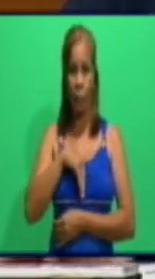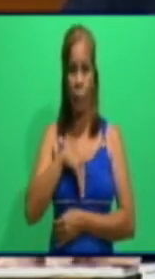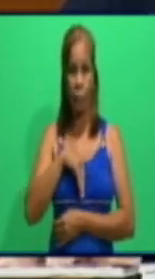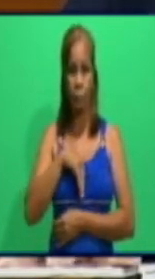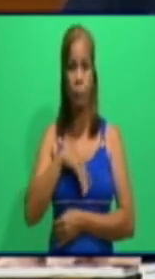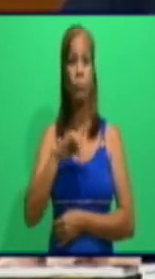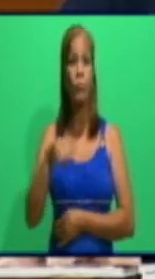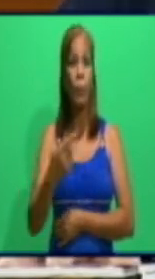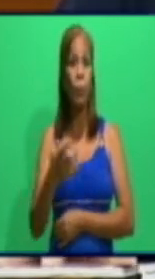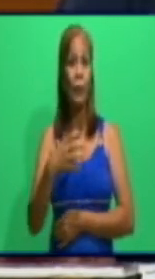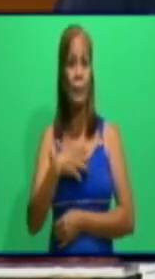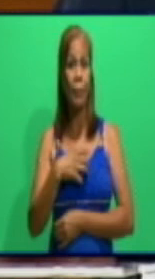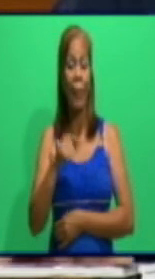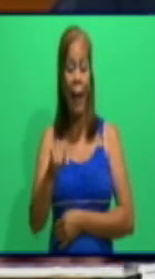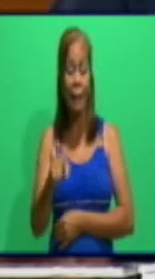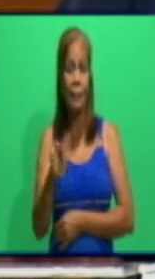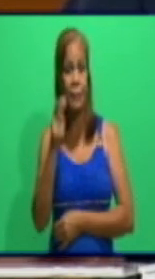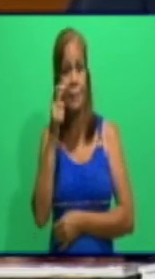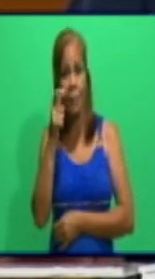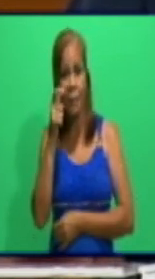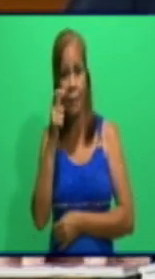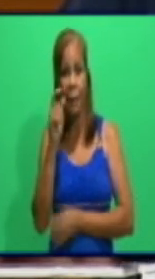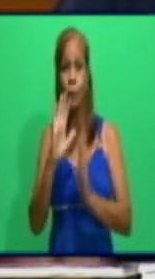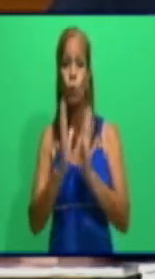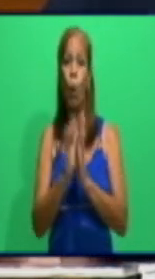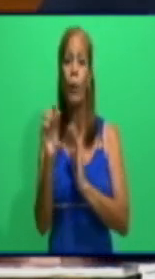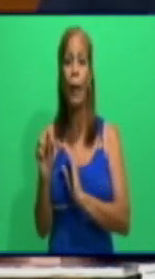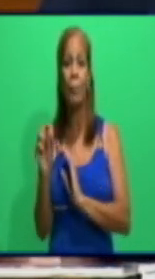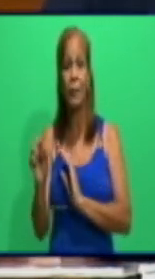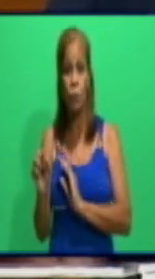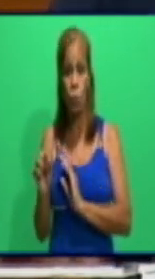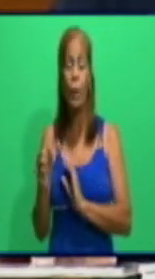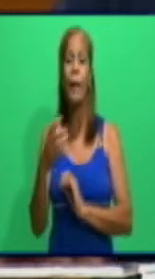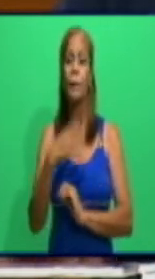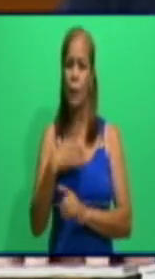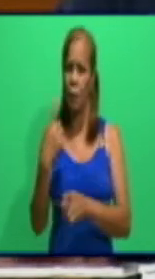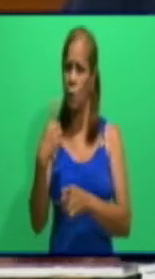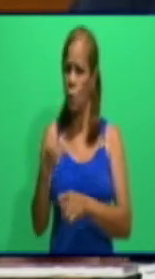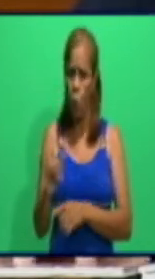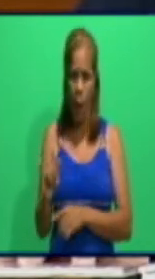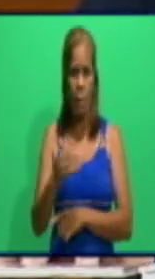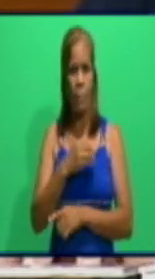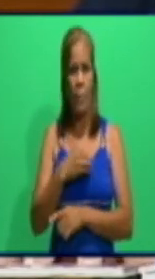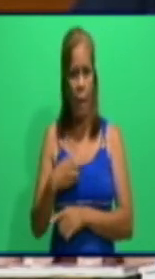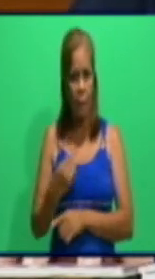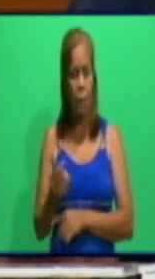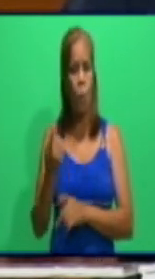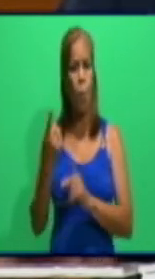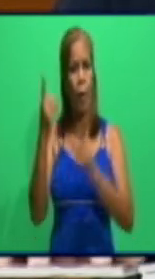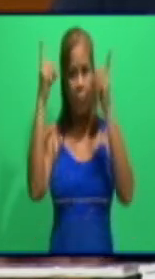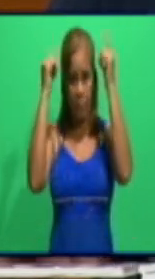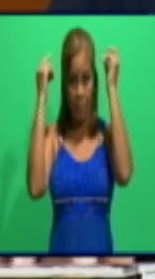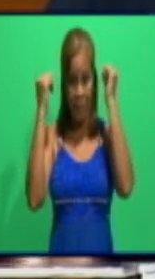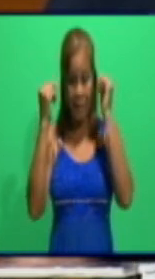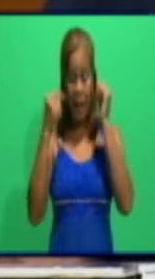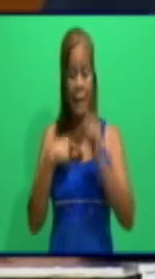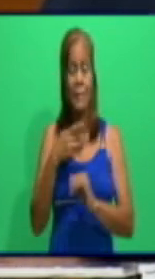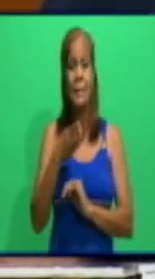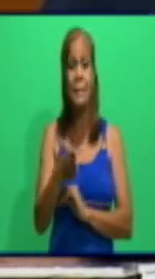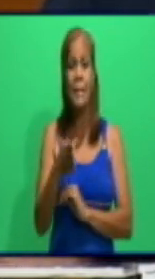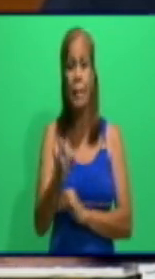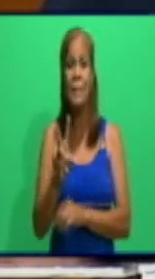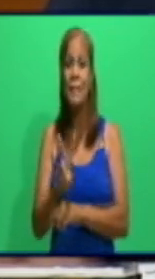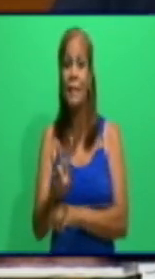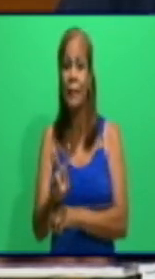para la vigilancia, que también tienen su equipo de médicos y enfermeras, ahí es el pase de visita, es una vez al día, y mantener la vigilancia